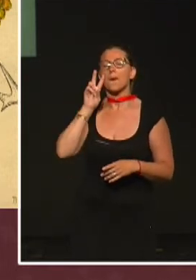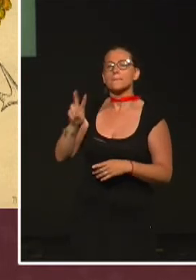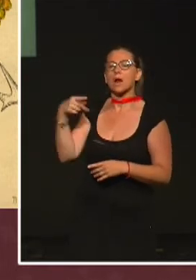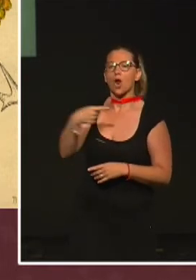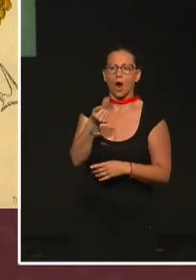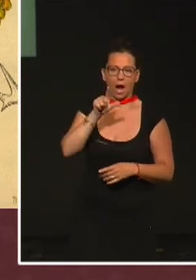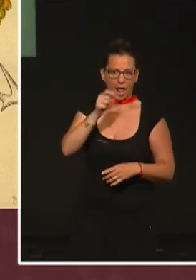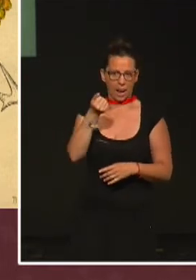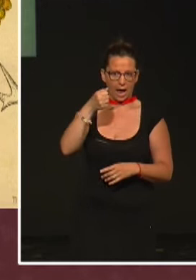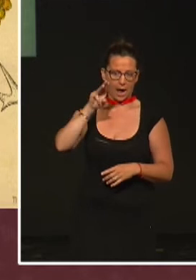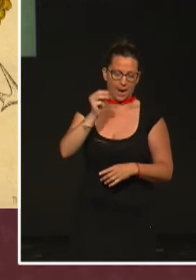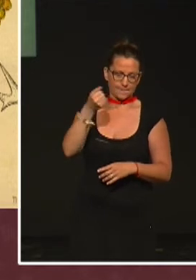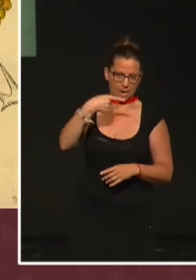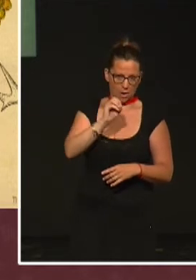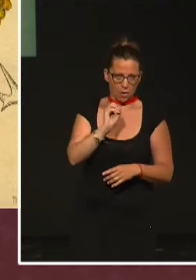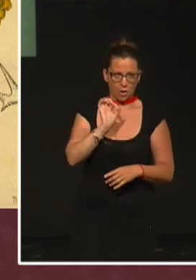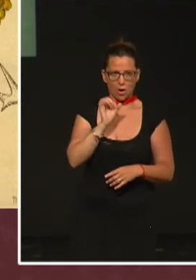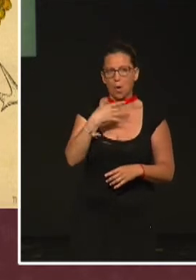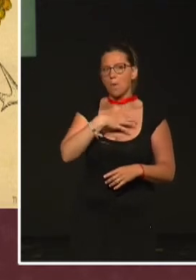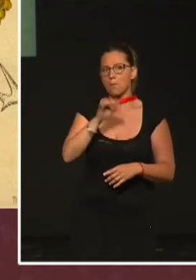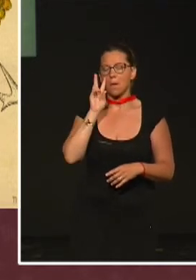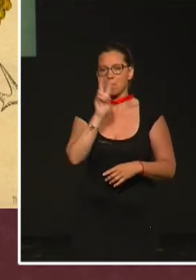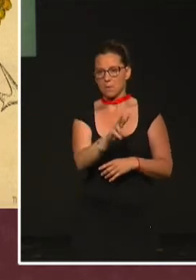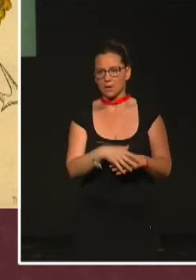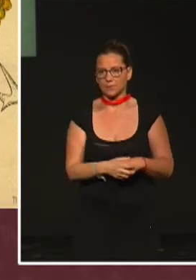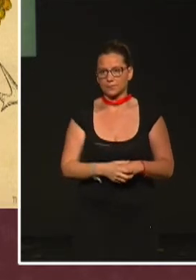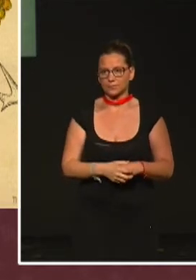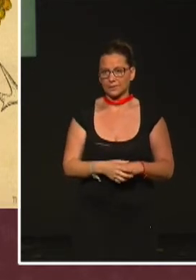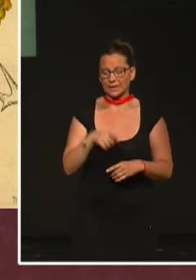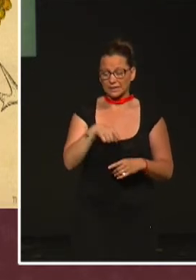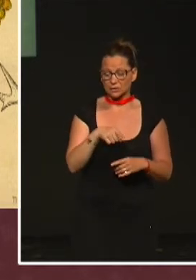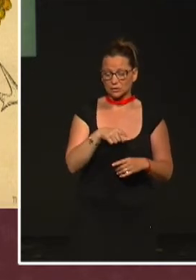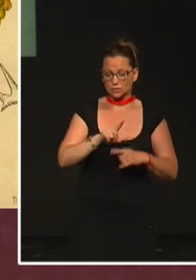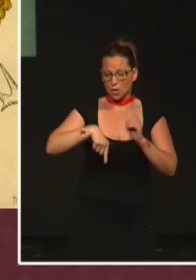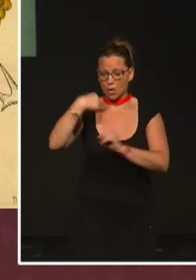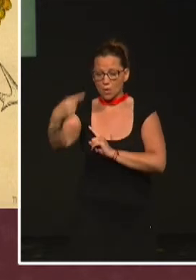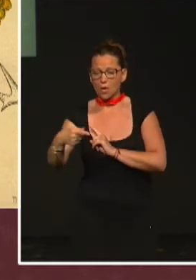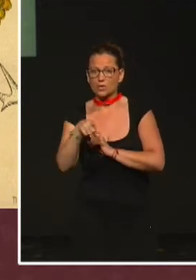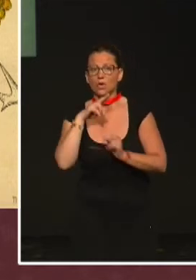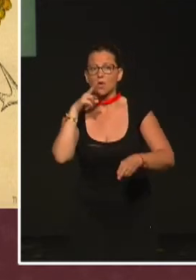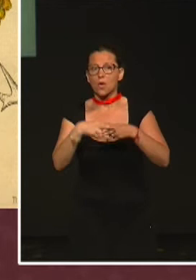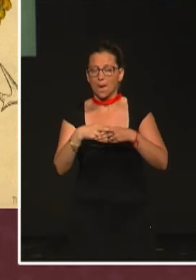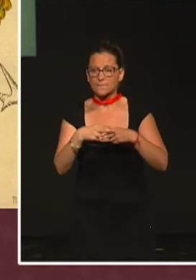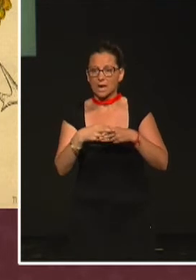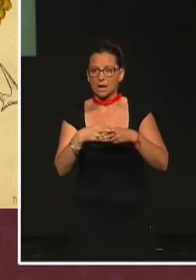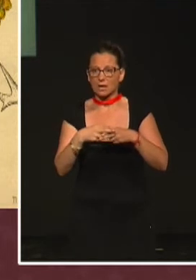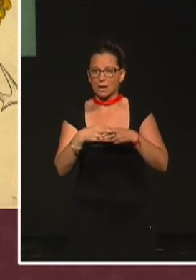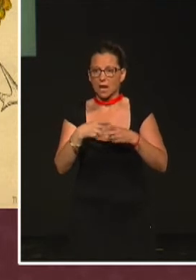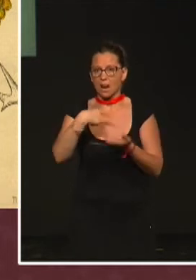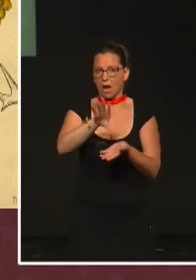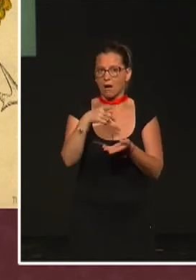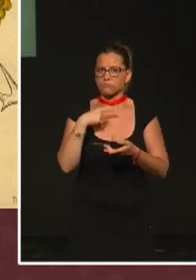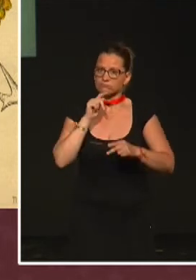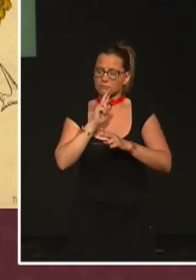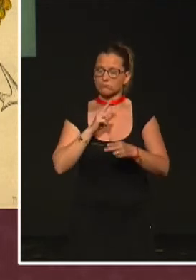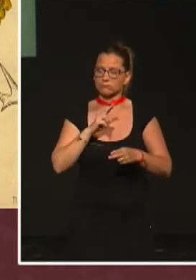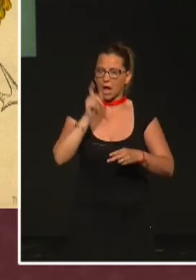ejemplares, tanto animales como plantas que se encuentran en las Galápagos, son los que después han recibido estos nombres de homenaje a Darwin. Los naturalistas que lo han